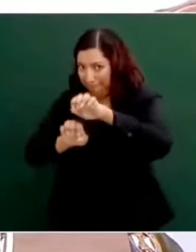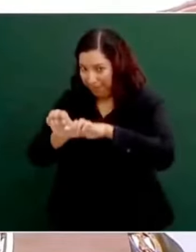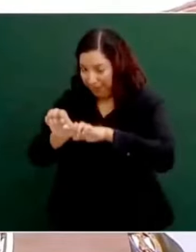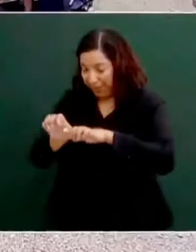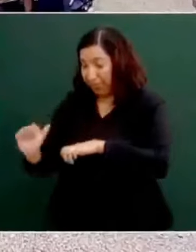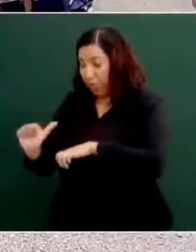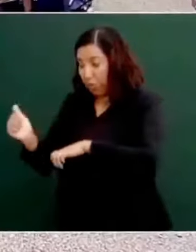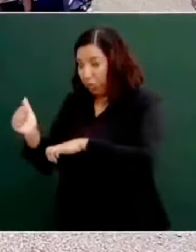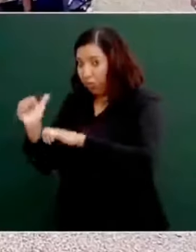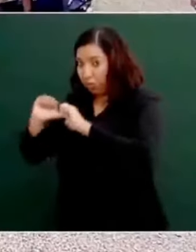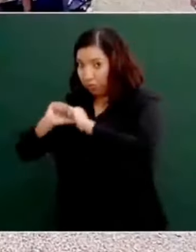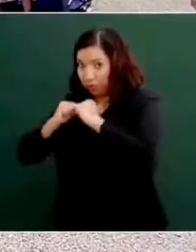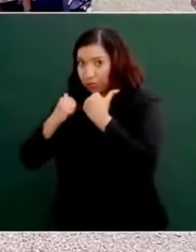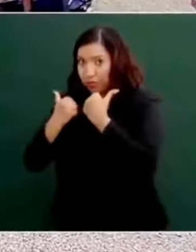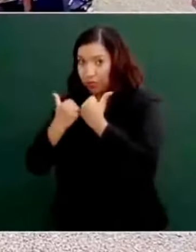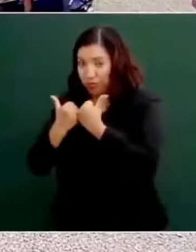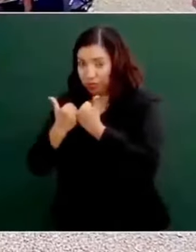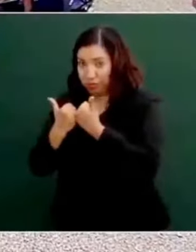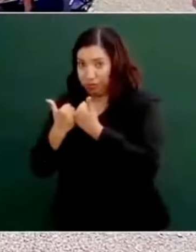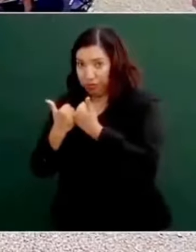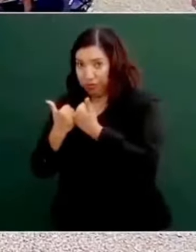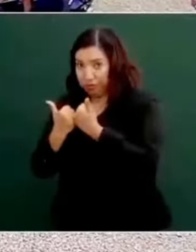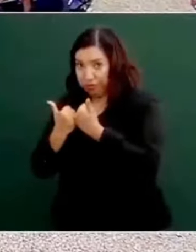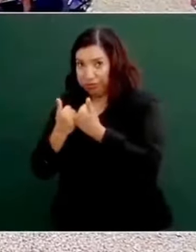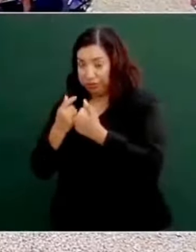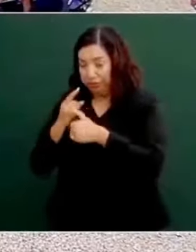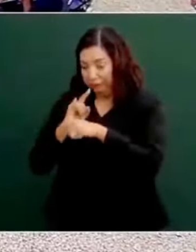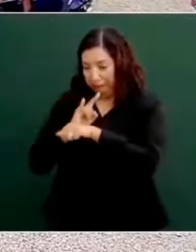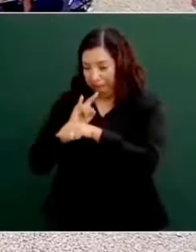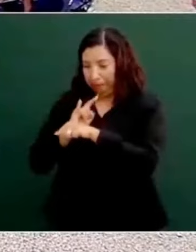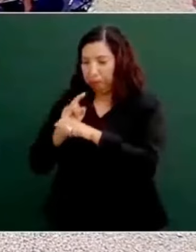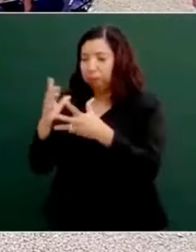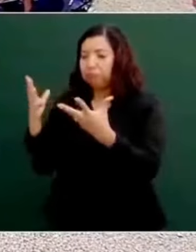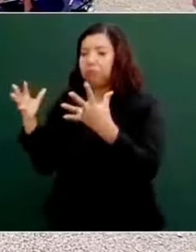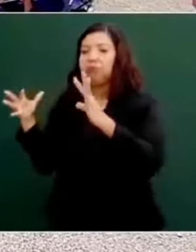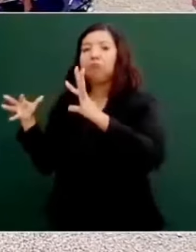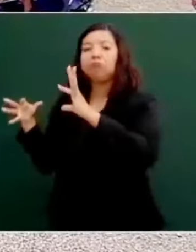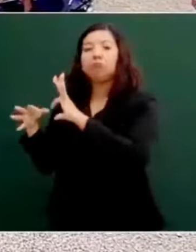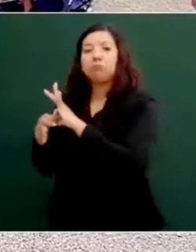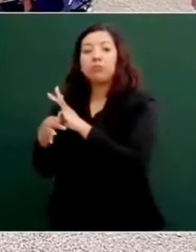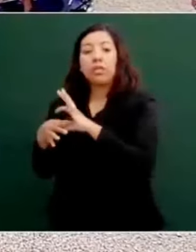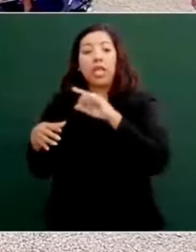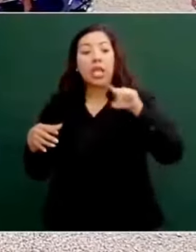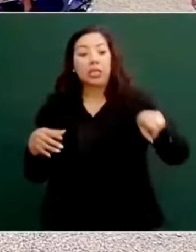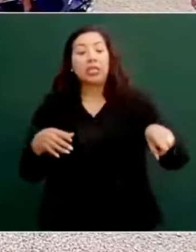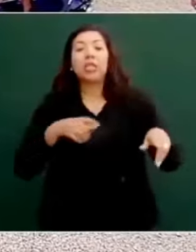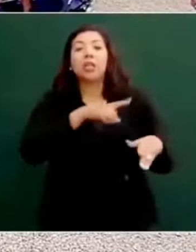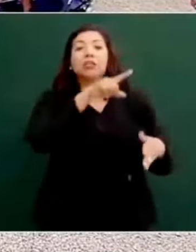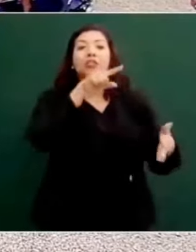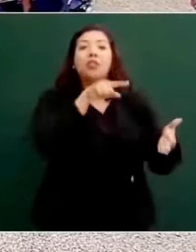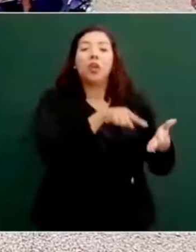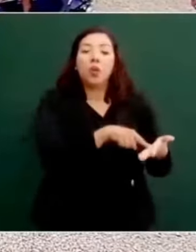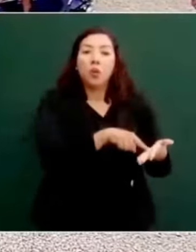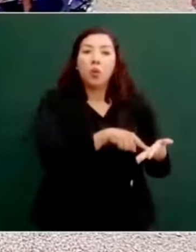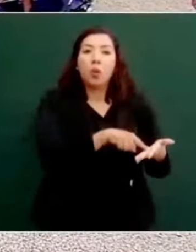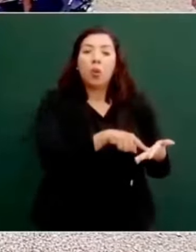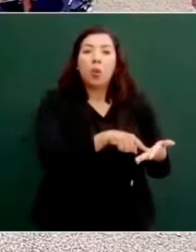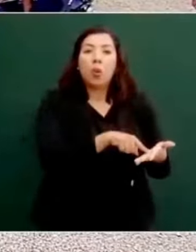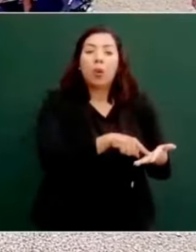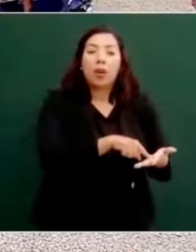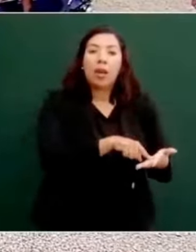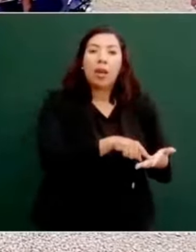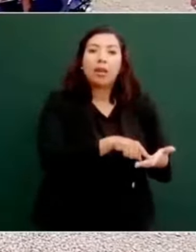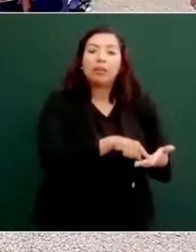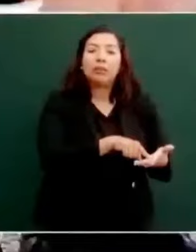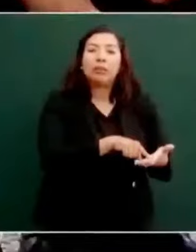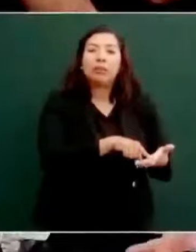¿Los ambientalistas evidenciaron esos daños? Nada, nada. Sí, es que a lo mejor usted no lo sabe porque usted no vive aquí,